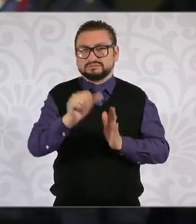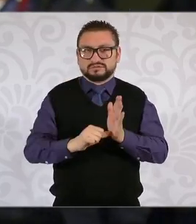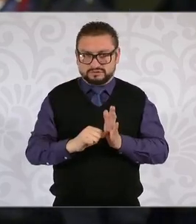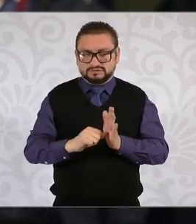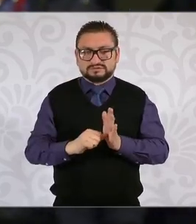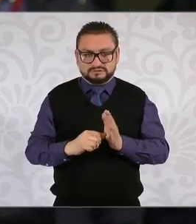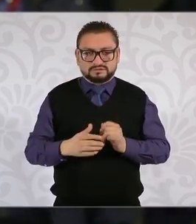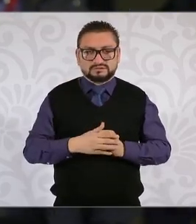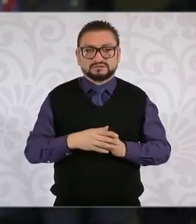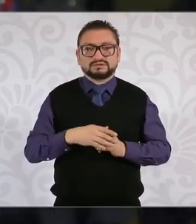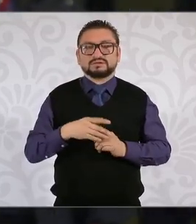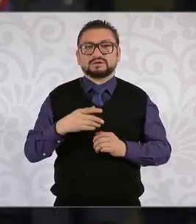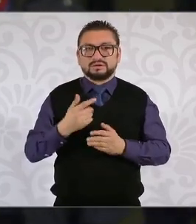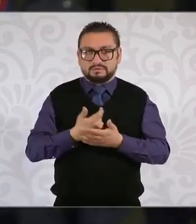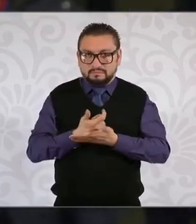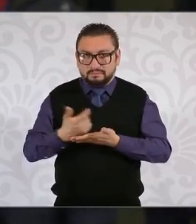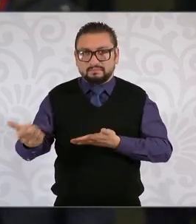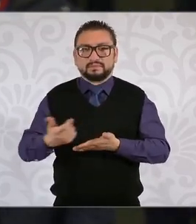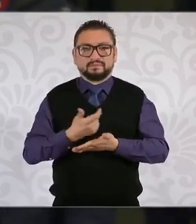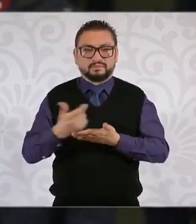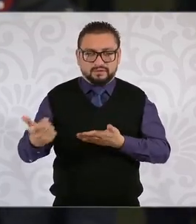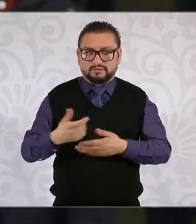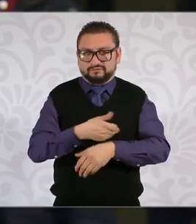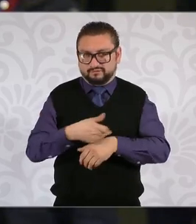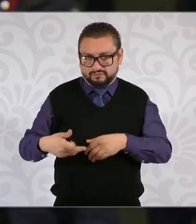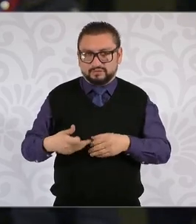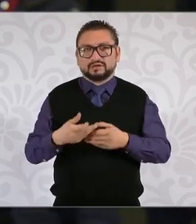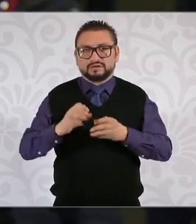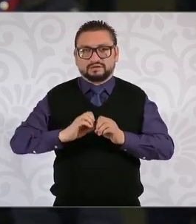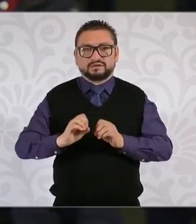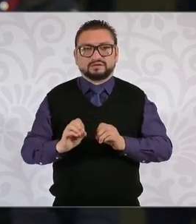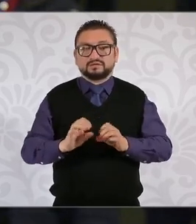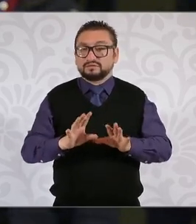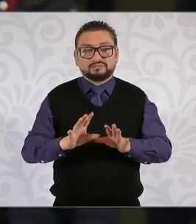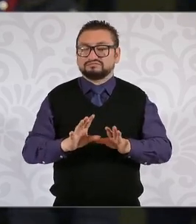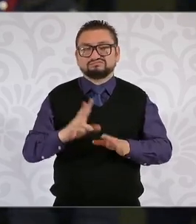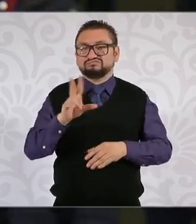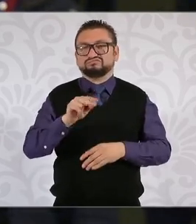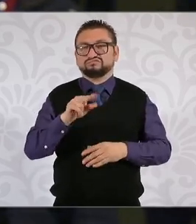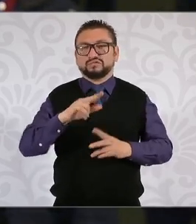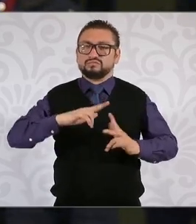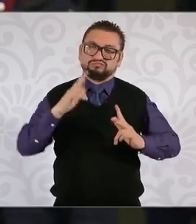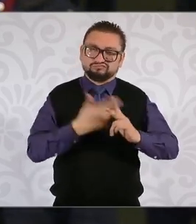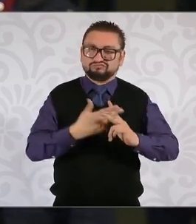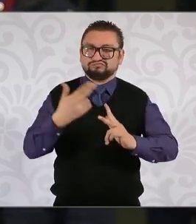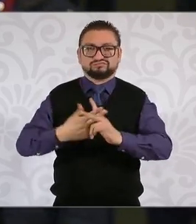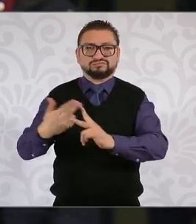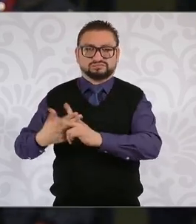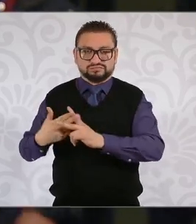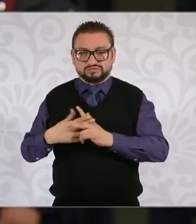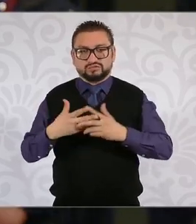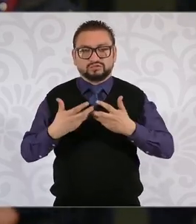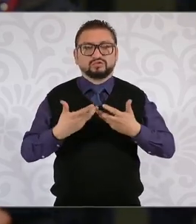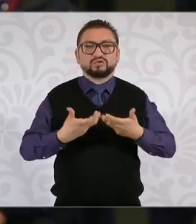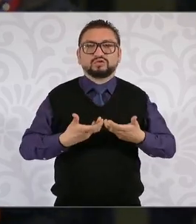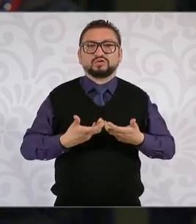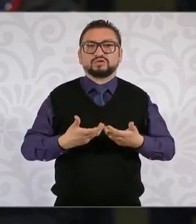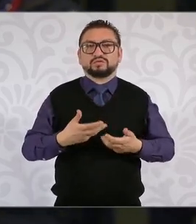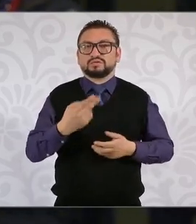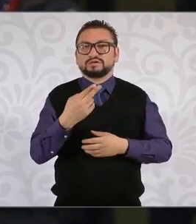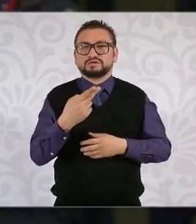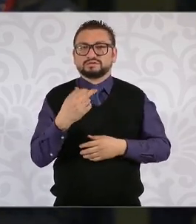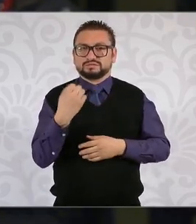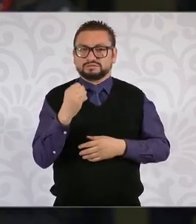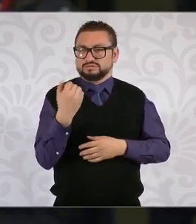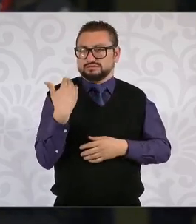pagaron dos veces el rescate de los familiares y después las asesinaron aparecieron los cuerpos bueno el 25 de septiembre